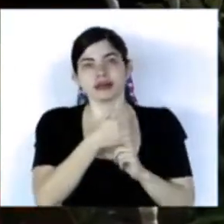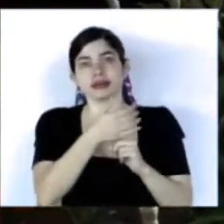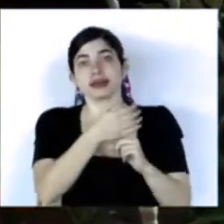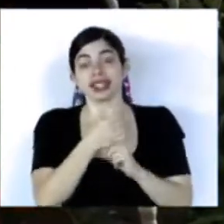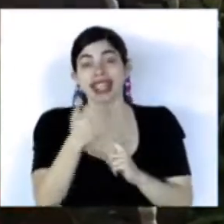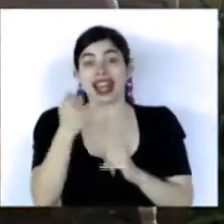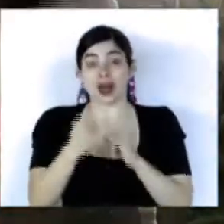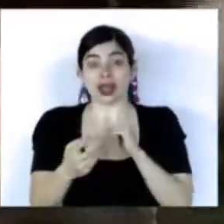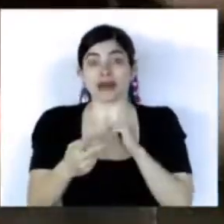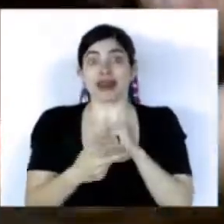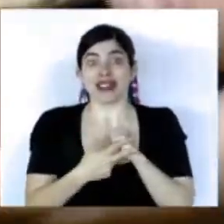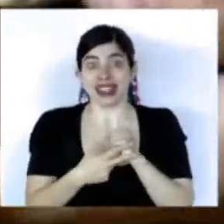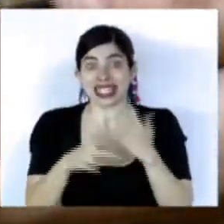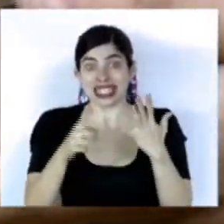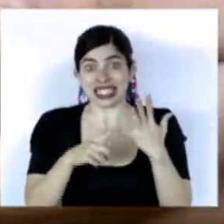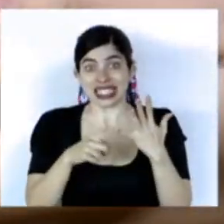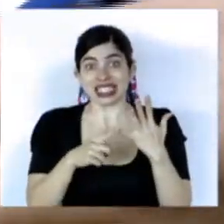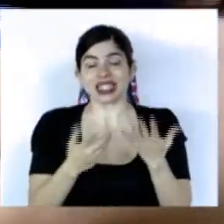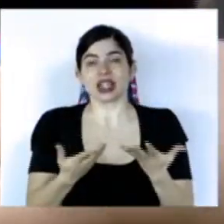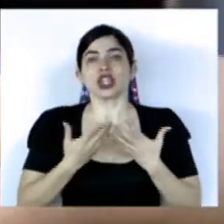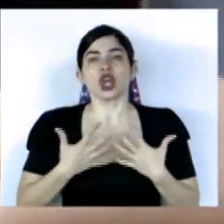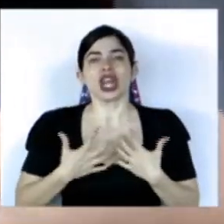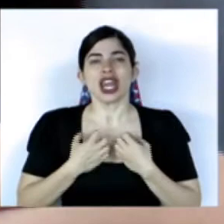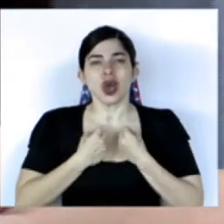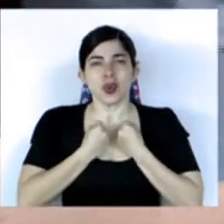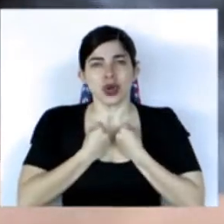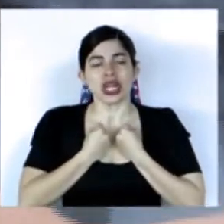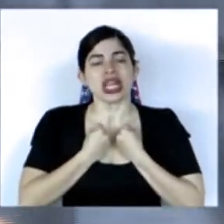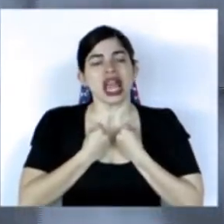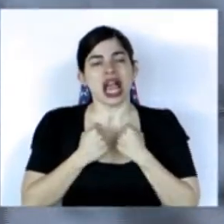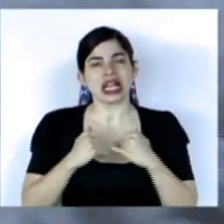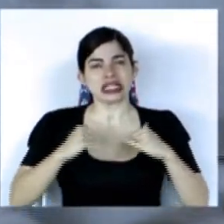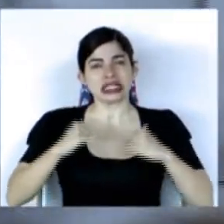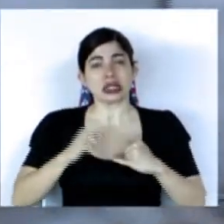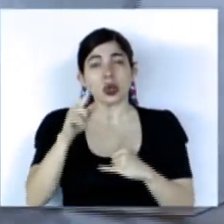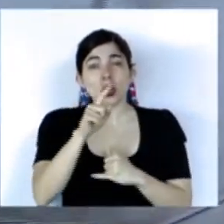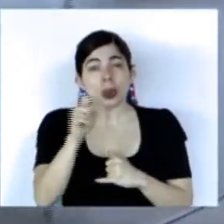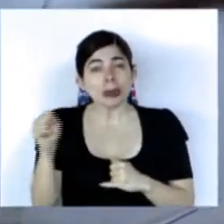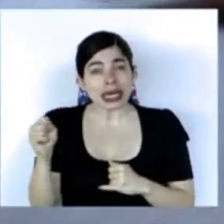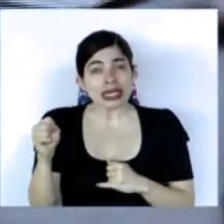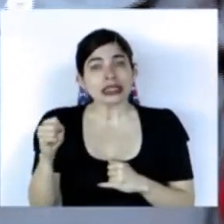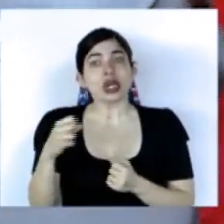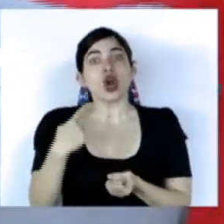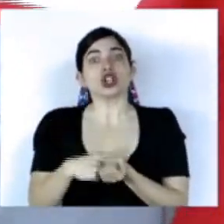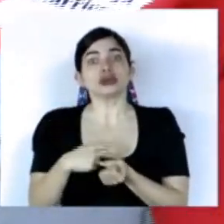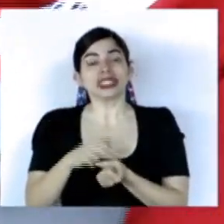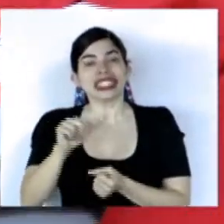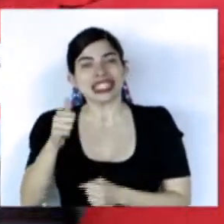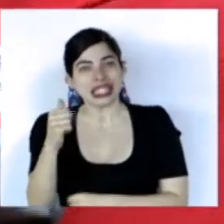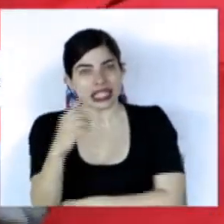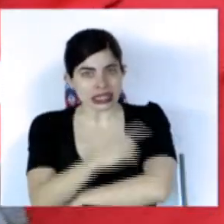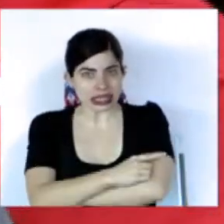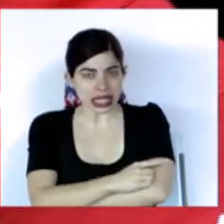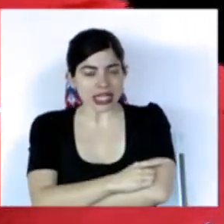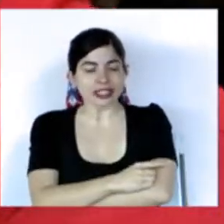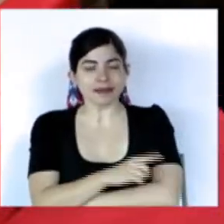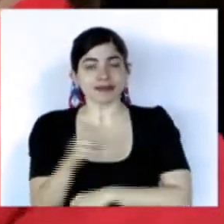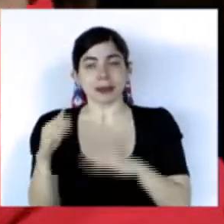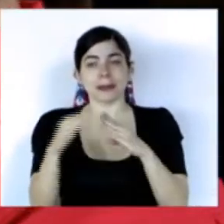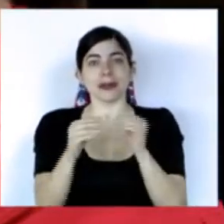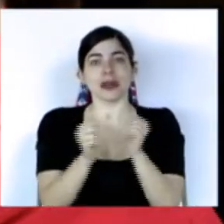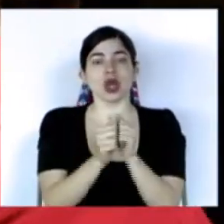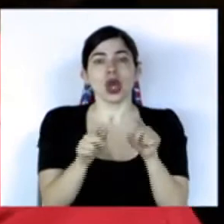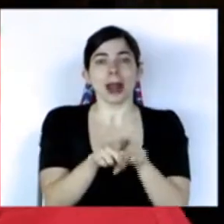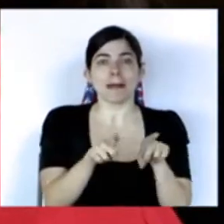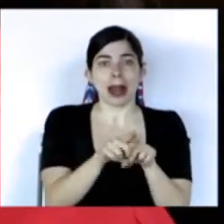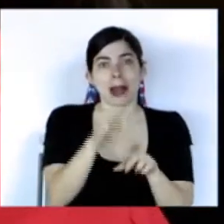lastimosamente Jenny sufrió una neumonía que la tuvo incapacitada por un mes y hospitalizada por 10 días vive con sus hermanos